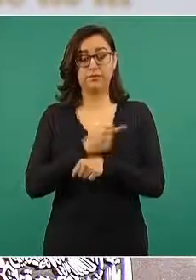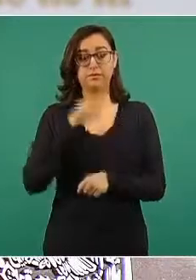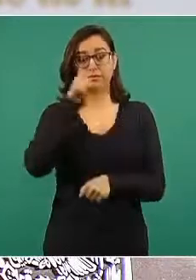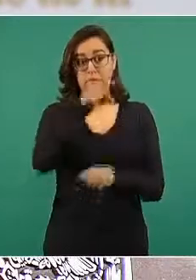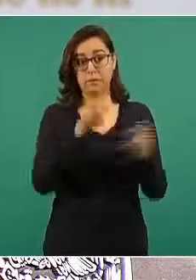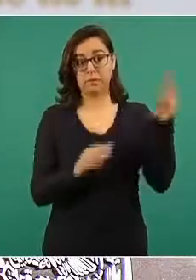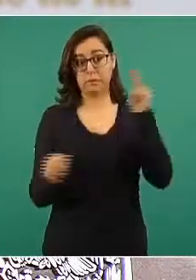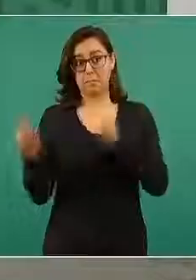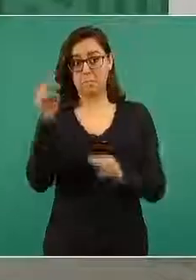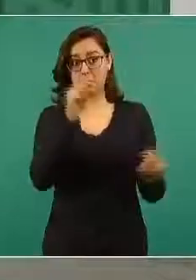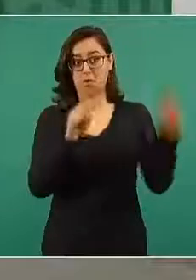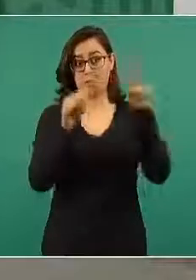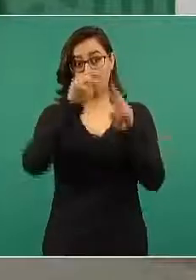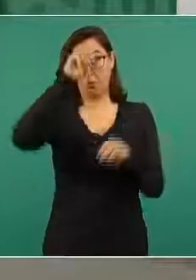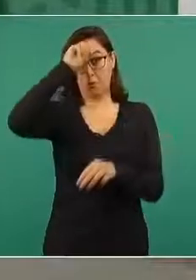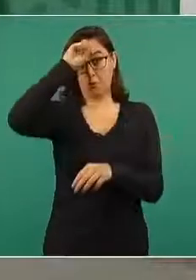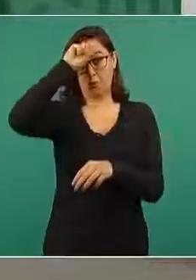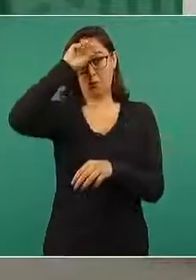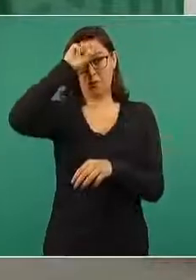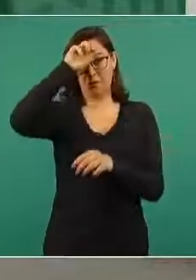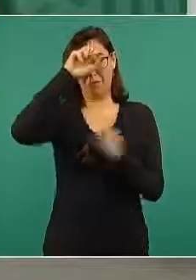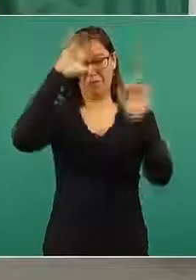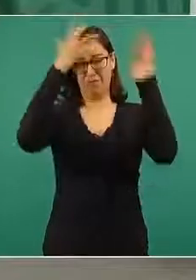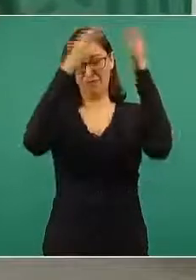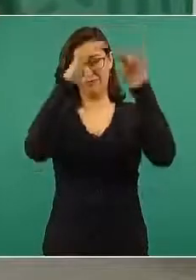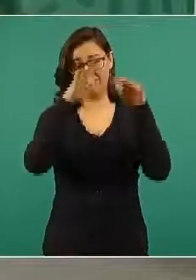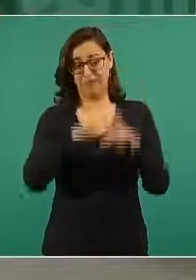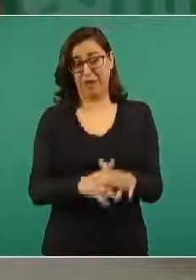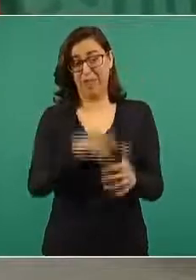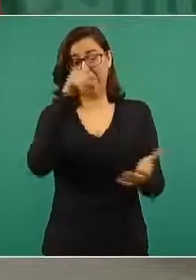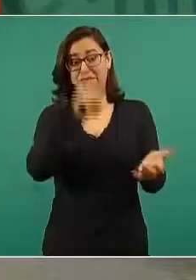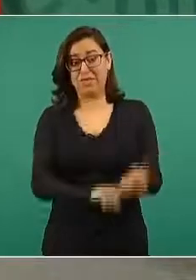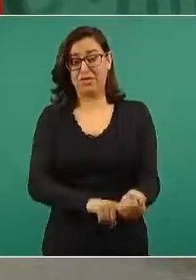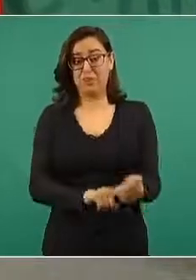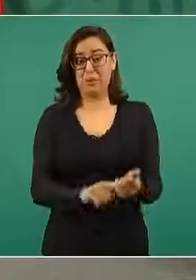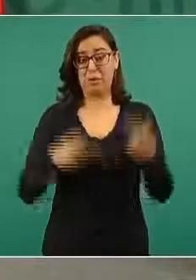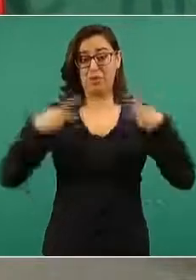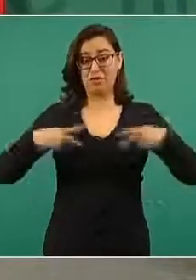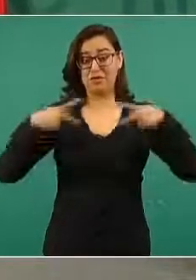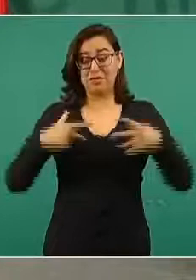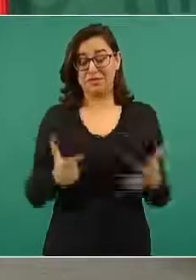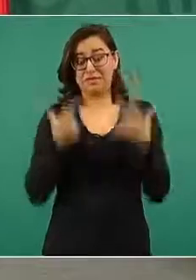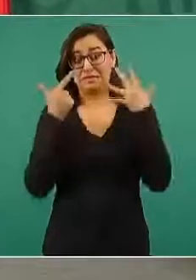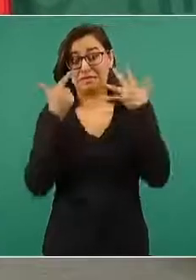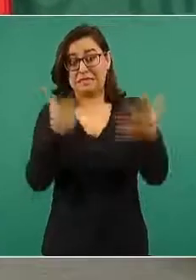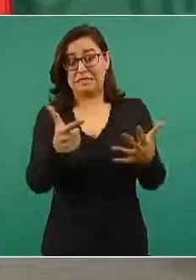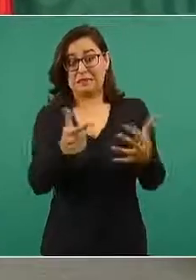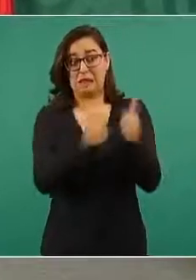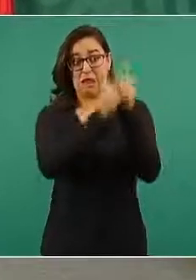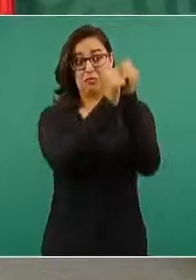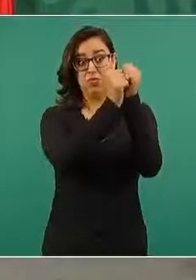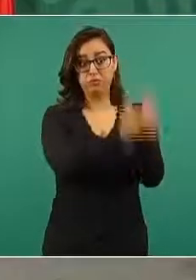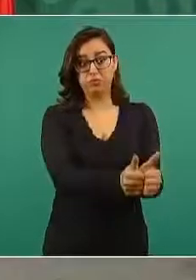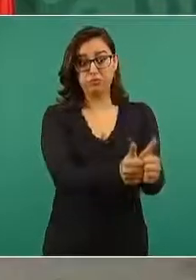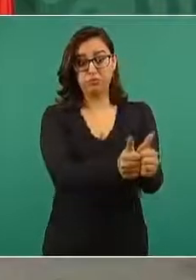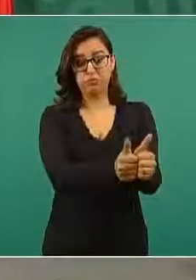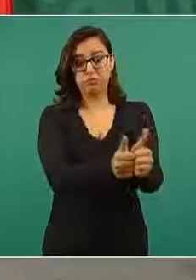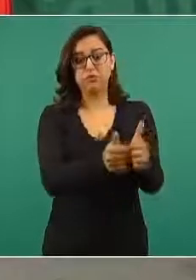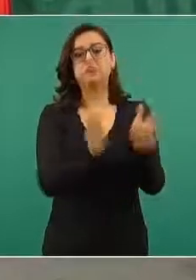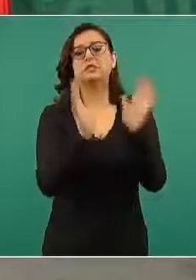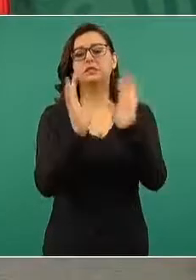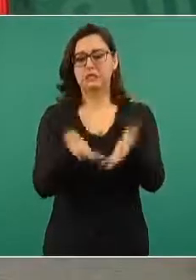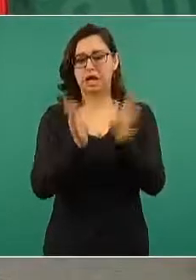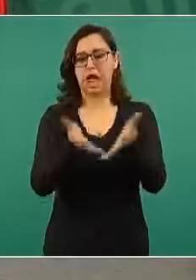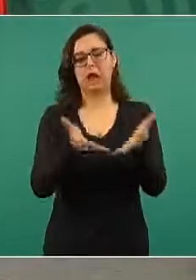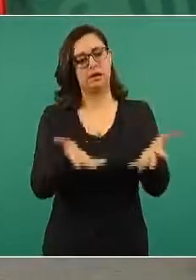que quedaron atrapados por el derrumbe de una mina